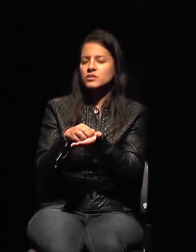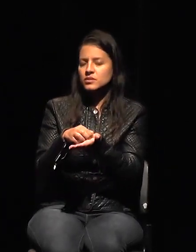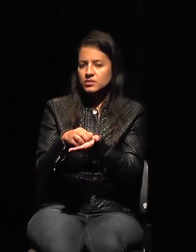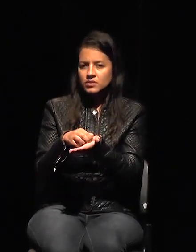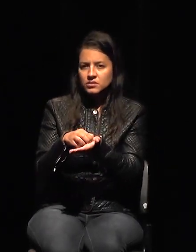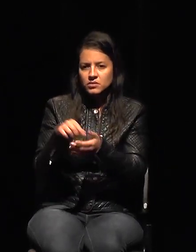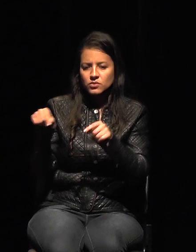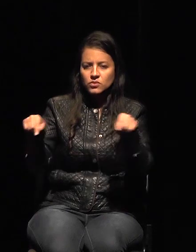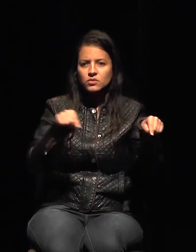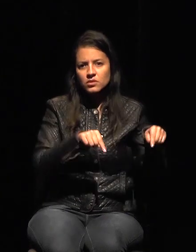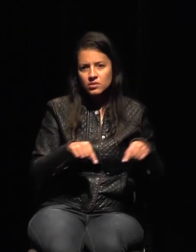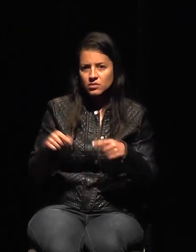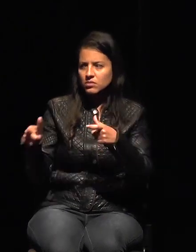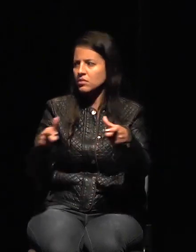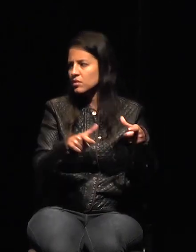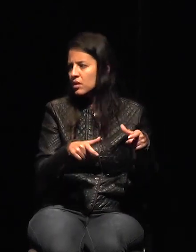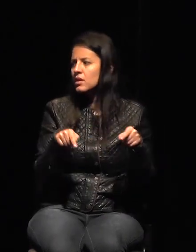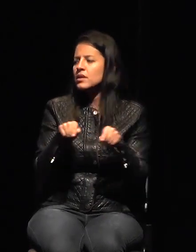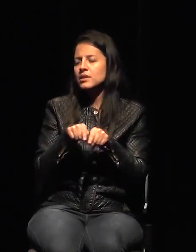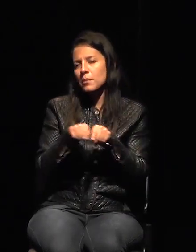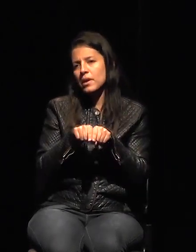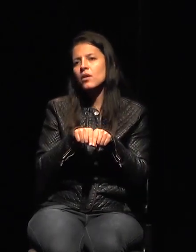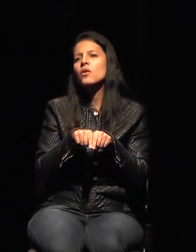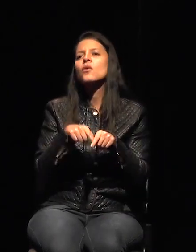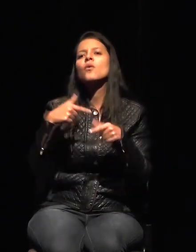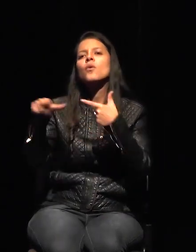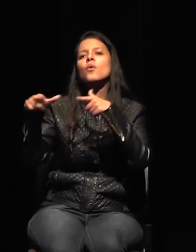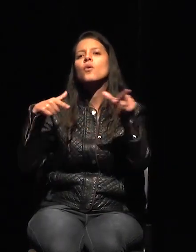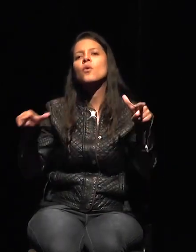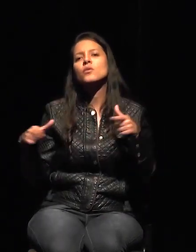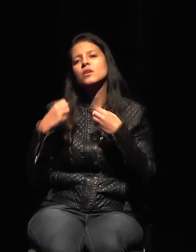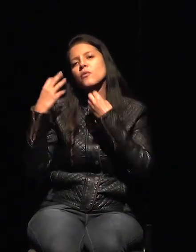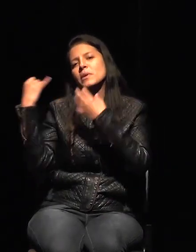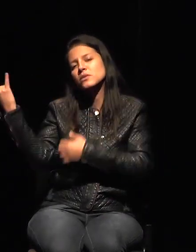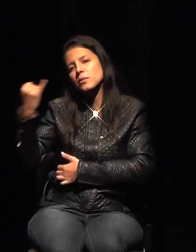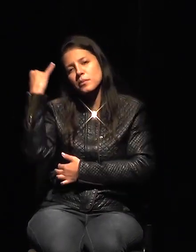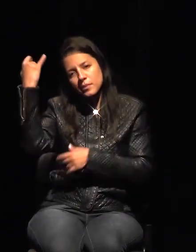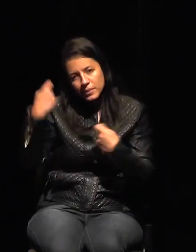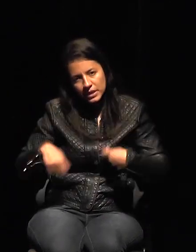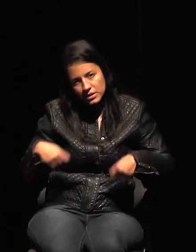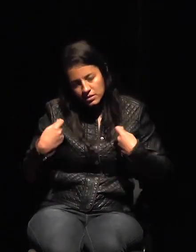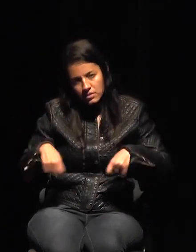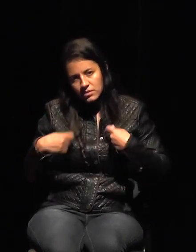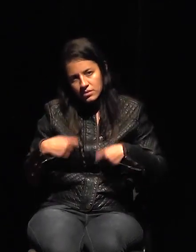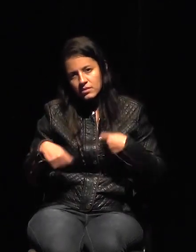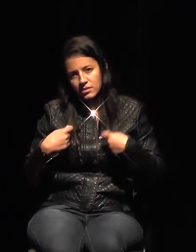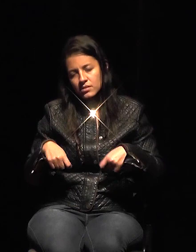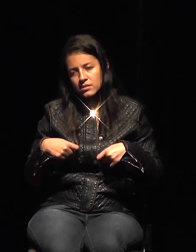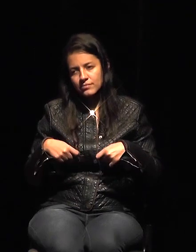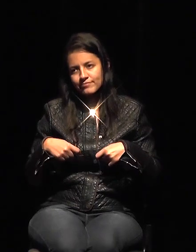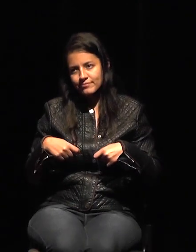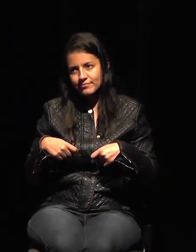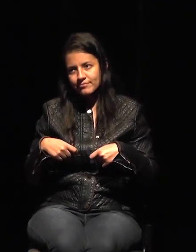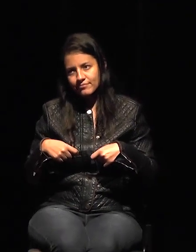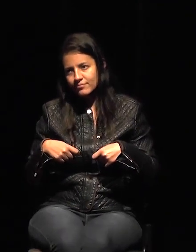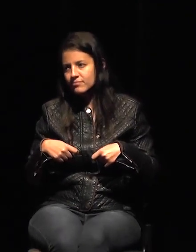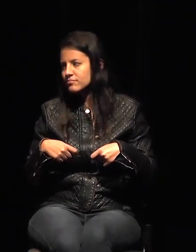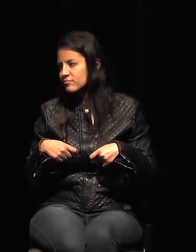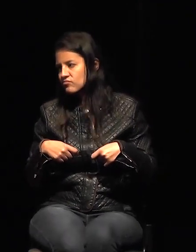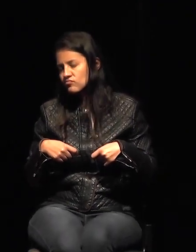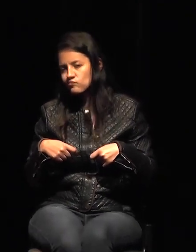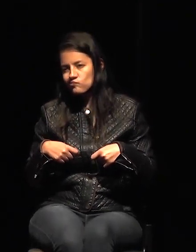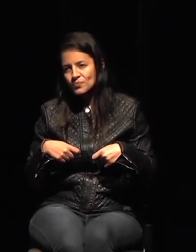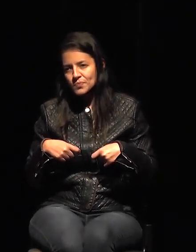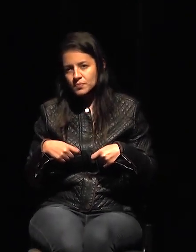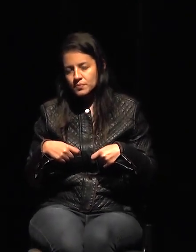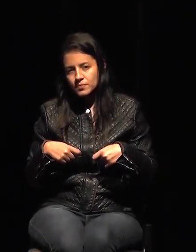Y sea cual sea la información importante que necesiten en lo que se refiere al vínculo entre